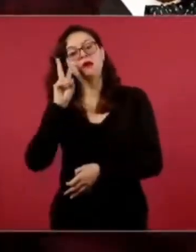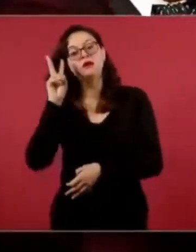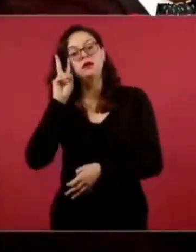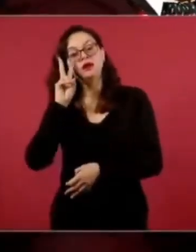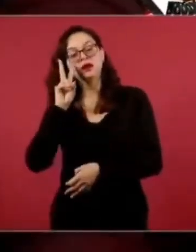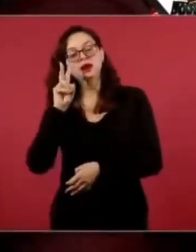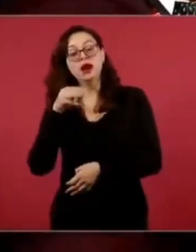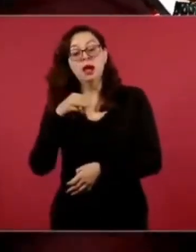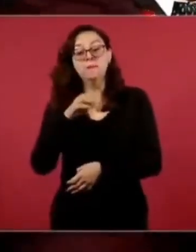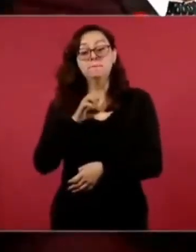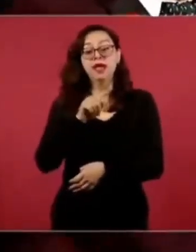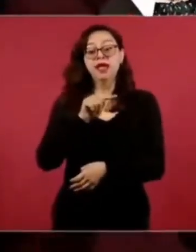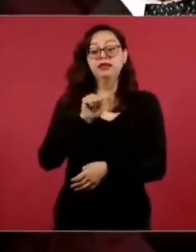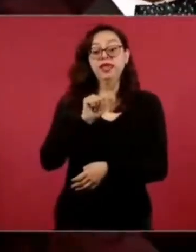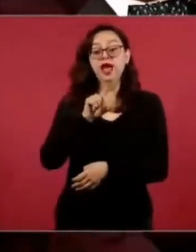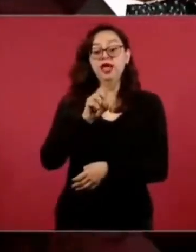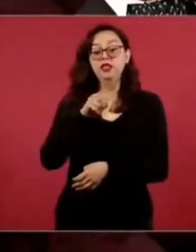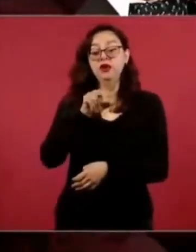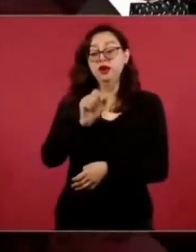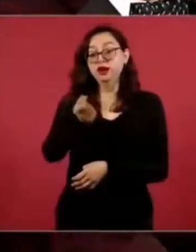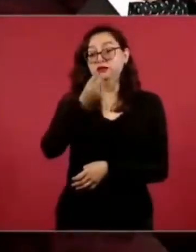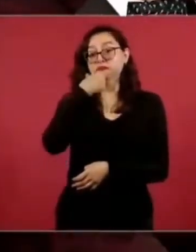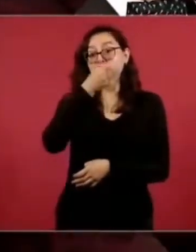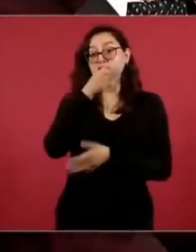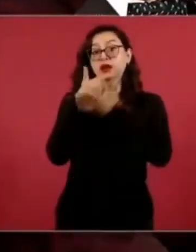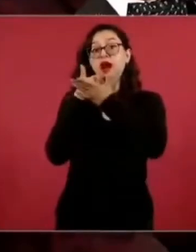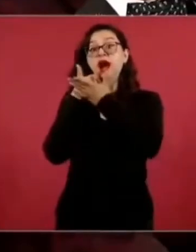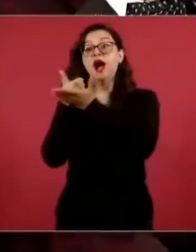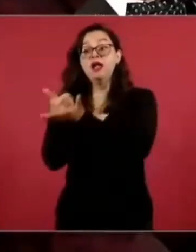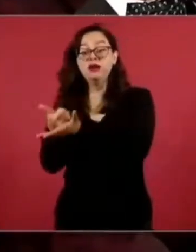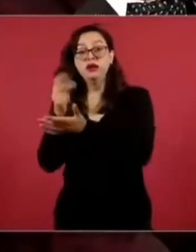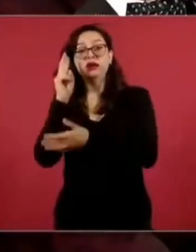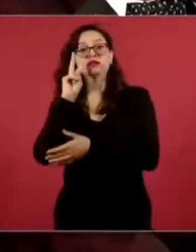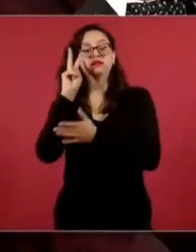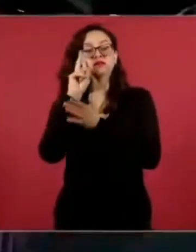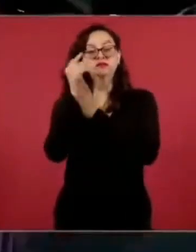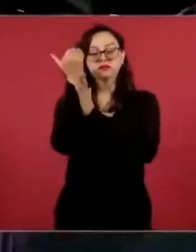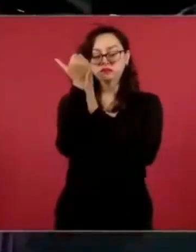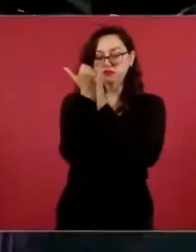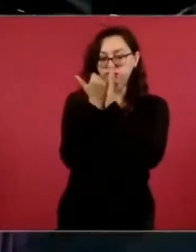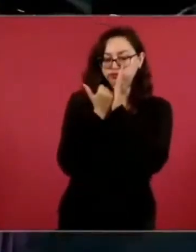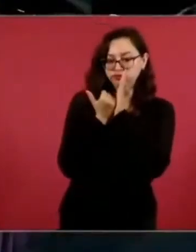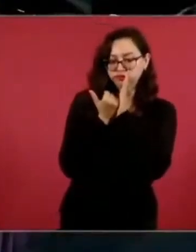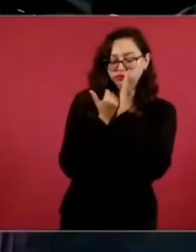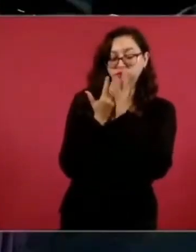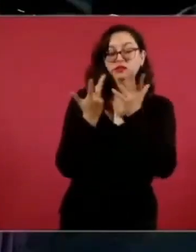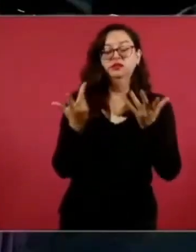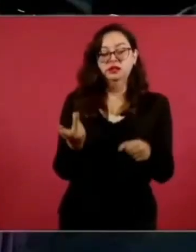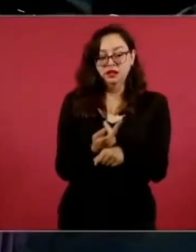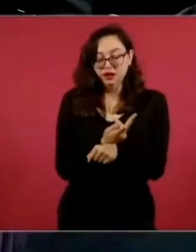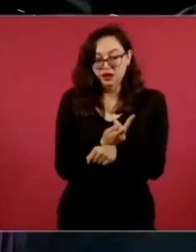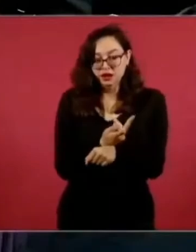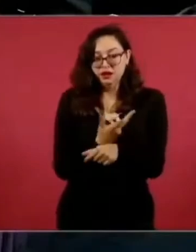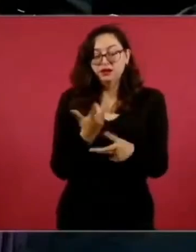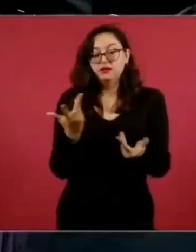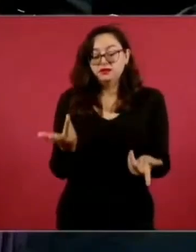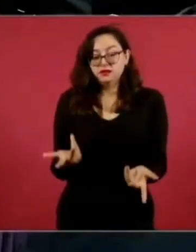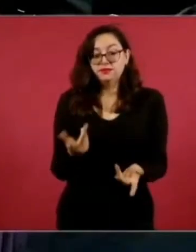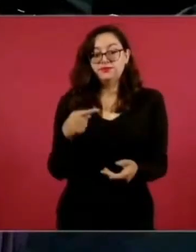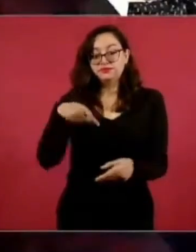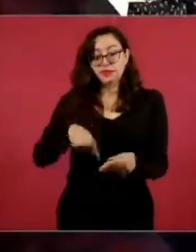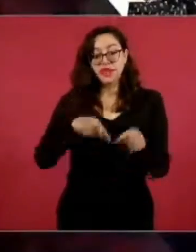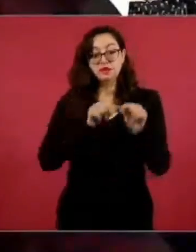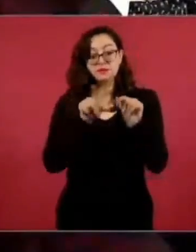tuve una entrevista con el doctor Alejandro Suarch y entonces consciente del problema que hay de que en